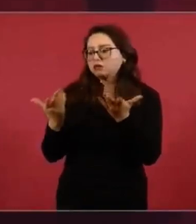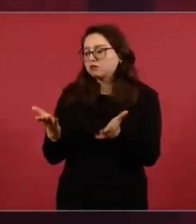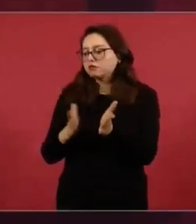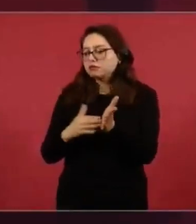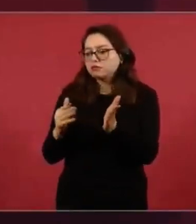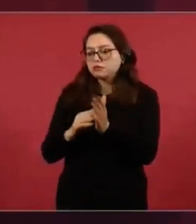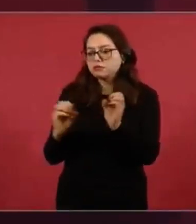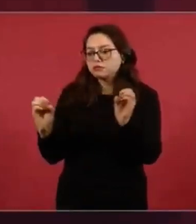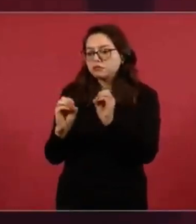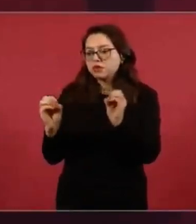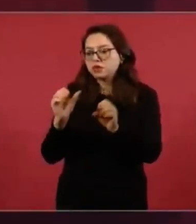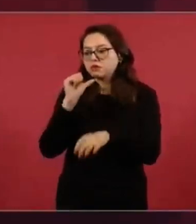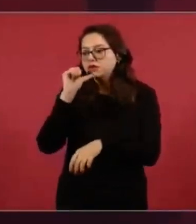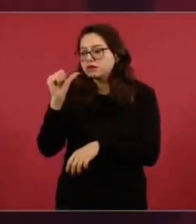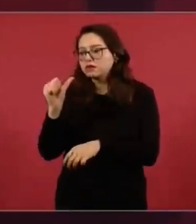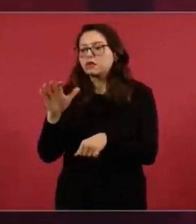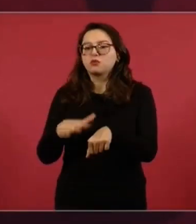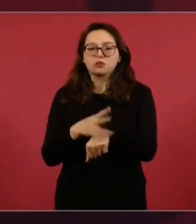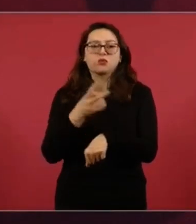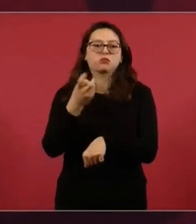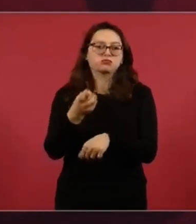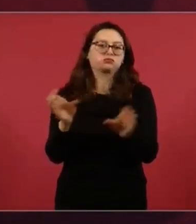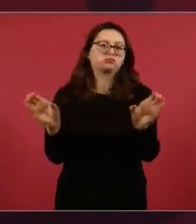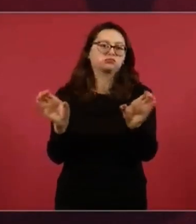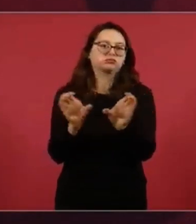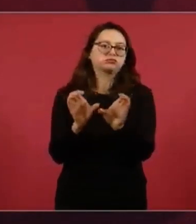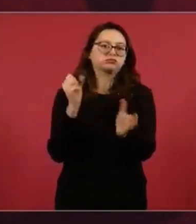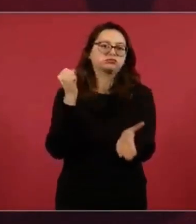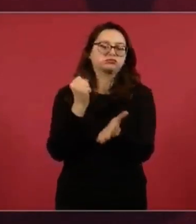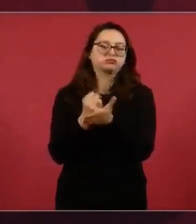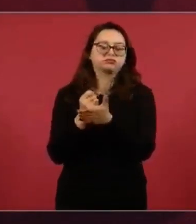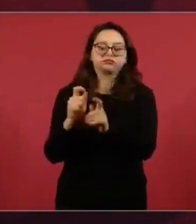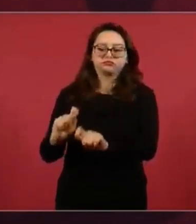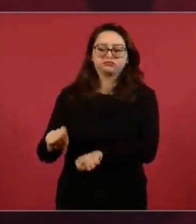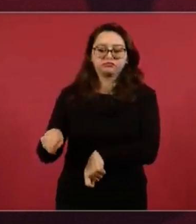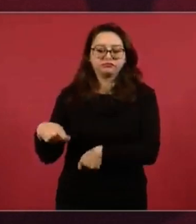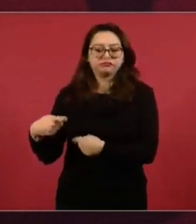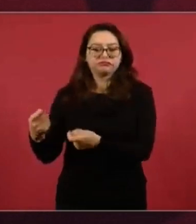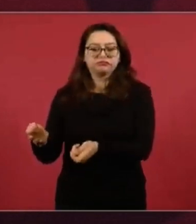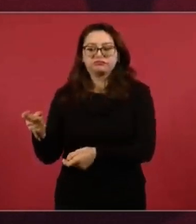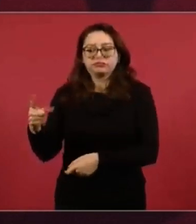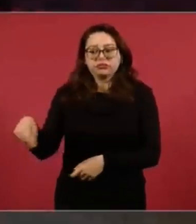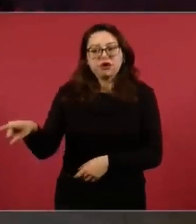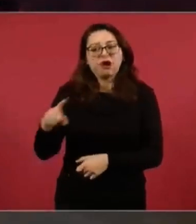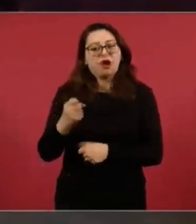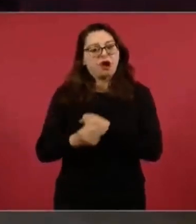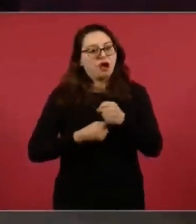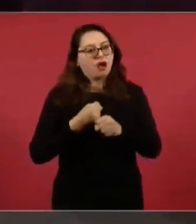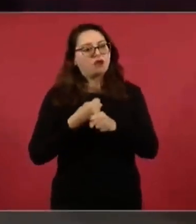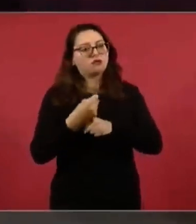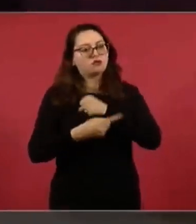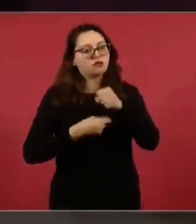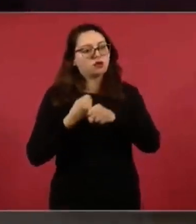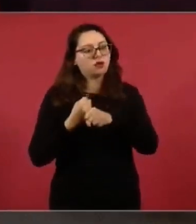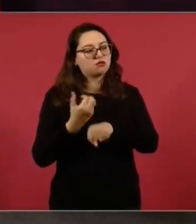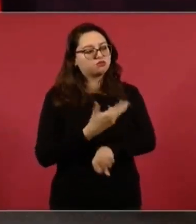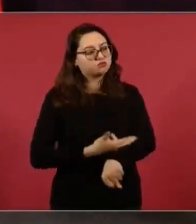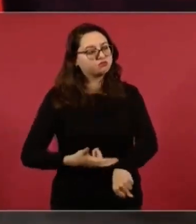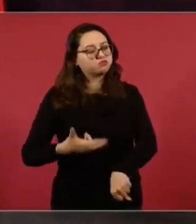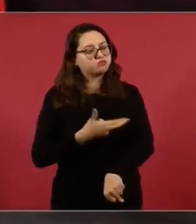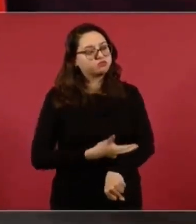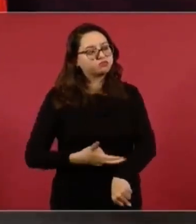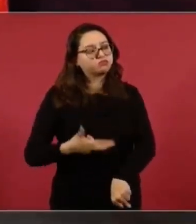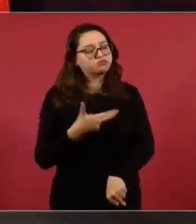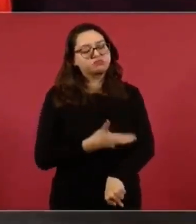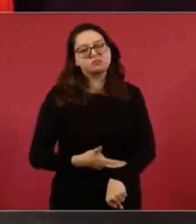un documento, un certificado, porque ya llevan años viviendo